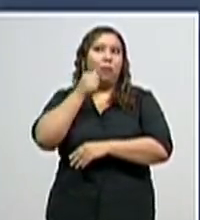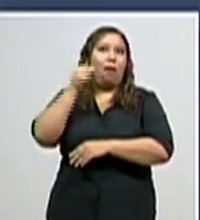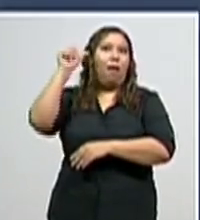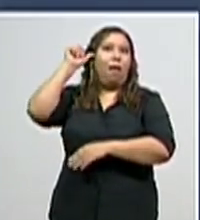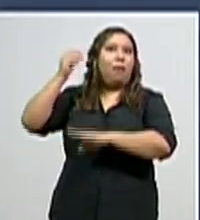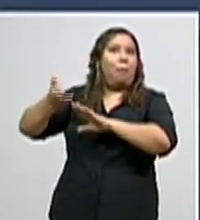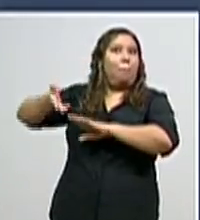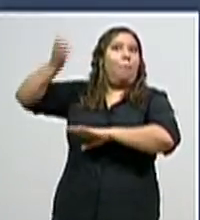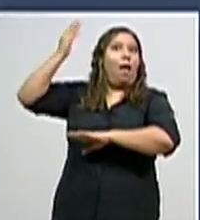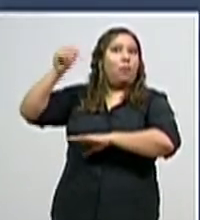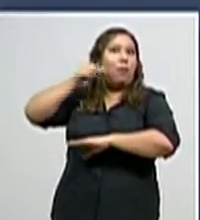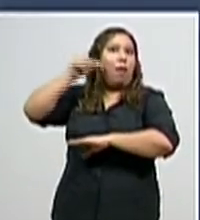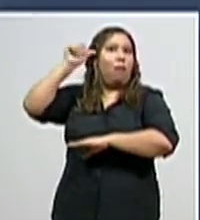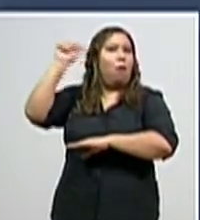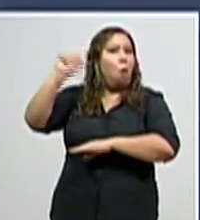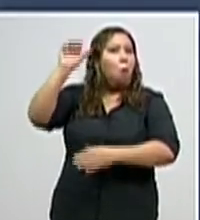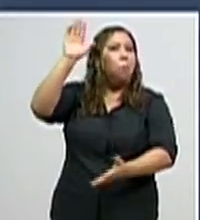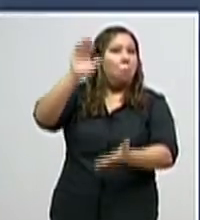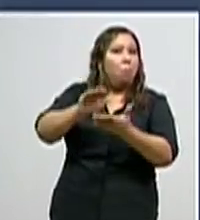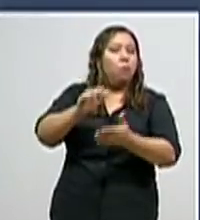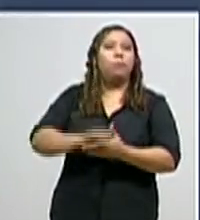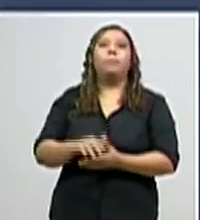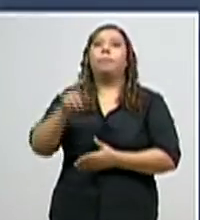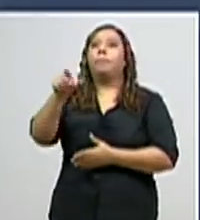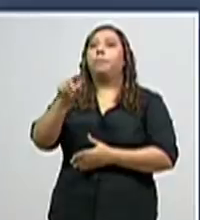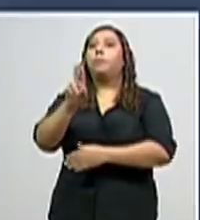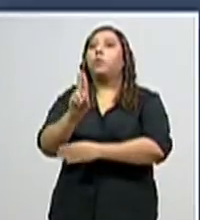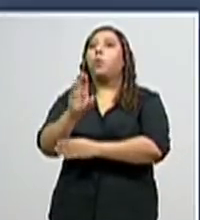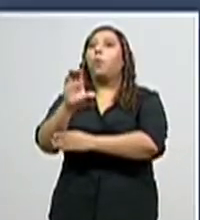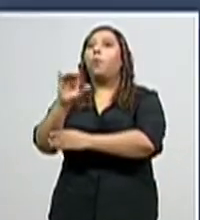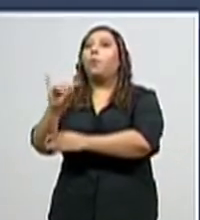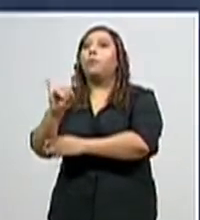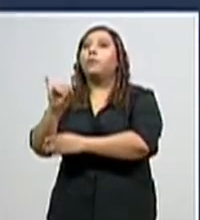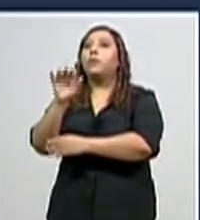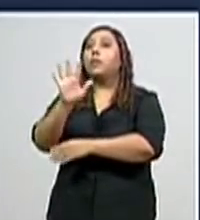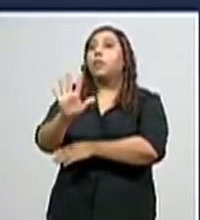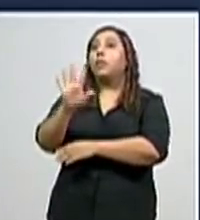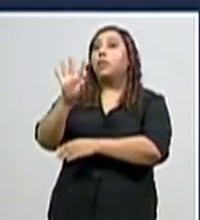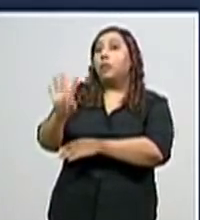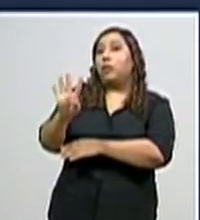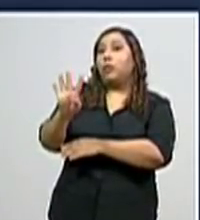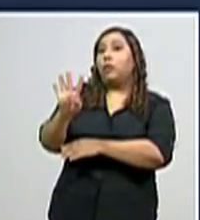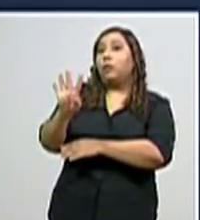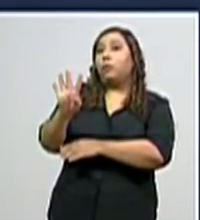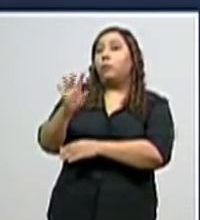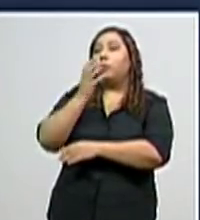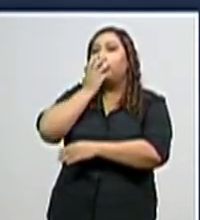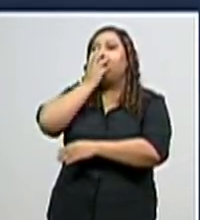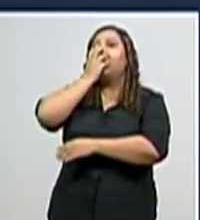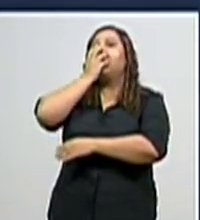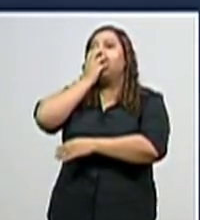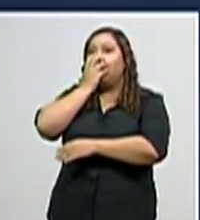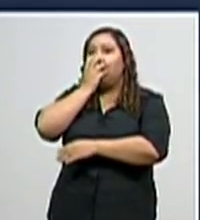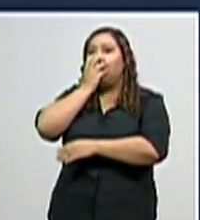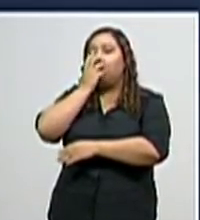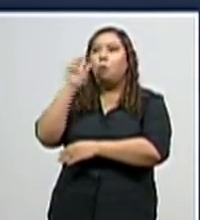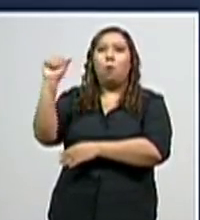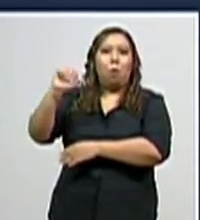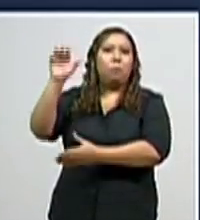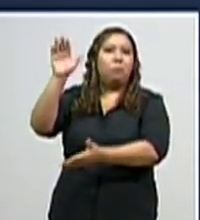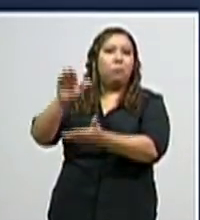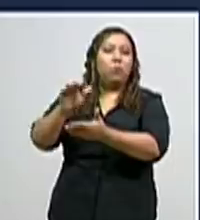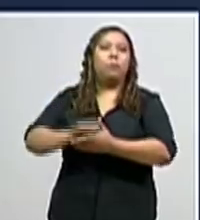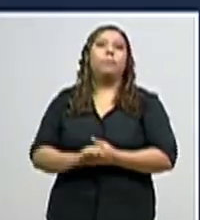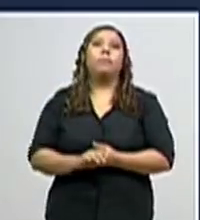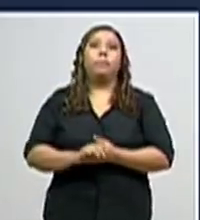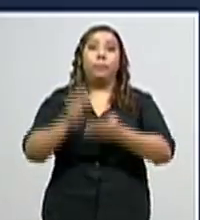una muy buena noticia. En la unidad de cuidados intensivos, tenemos 54, también menos que ayer. Me complace